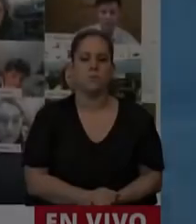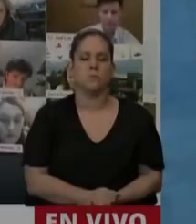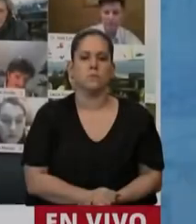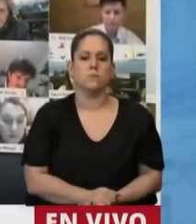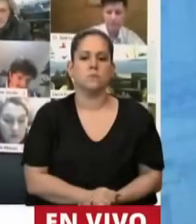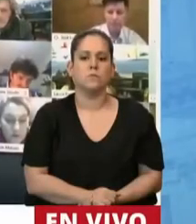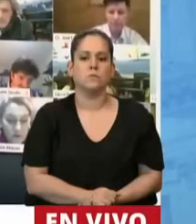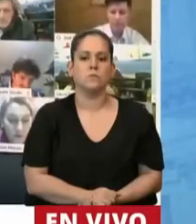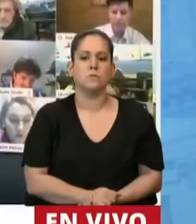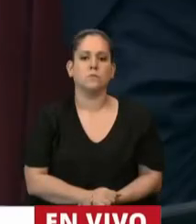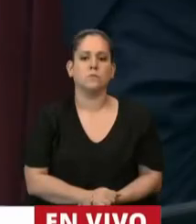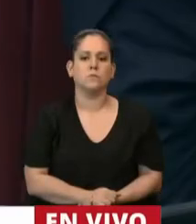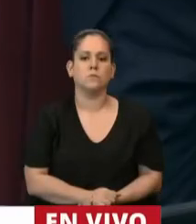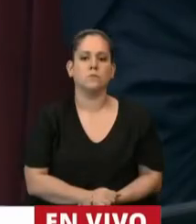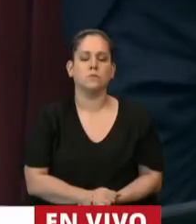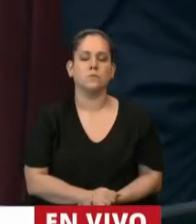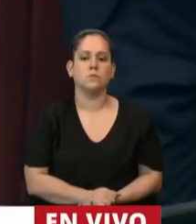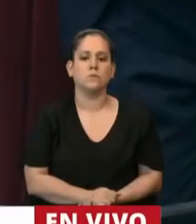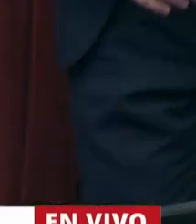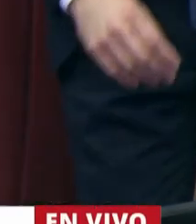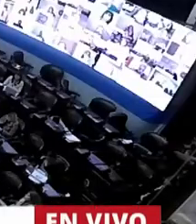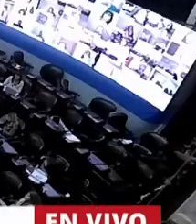Tiene la palabra el diputado Martín Berón Garay.